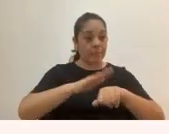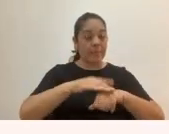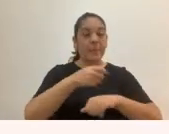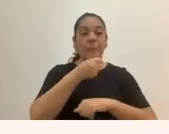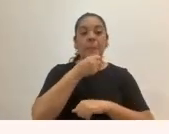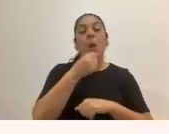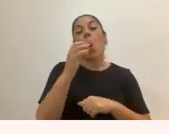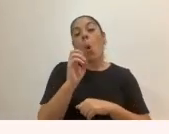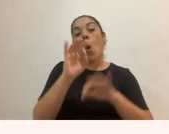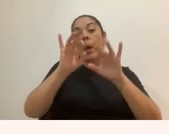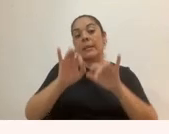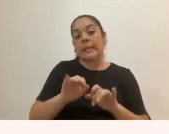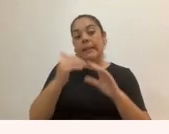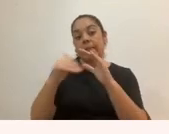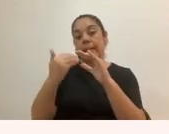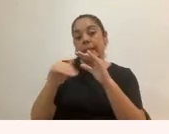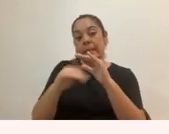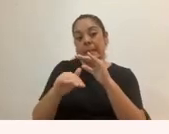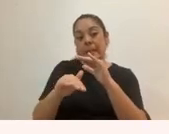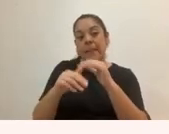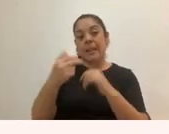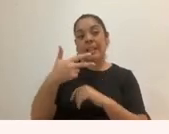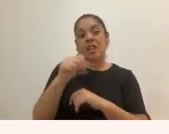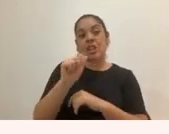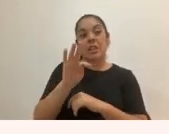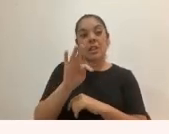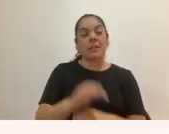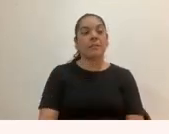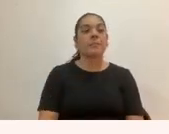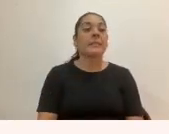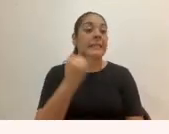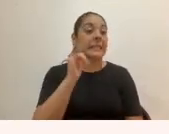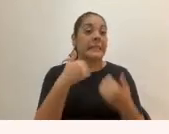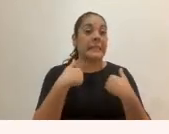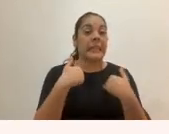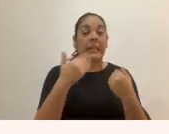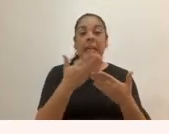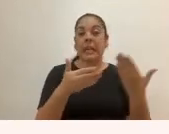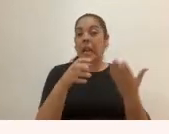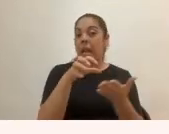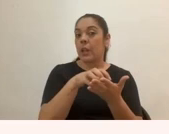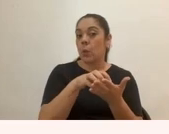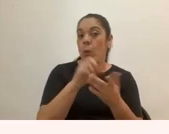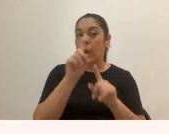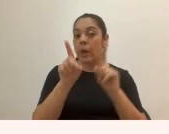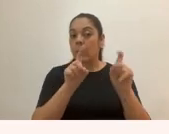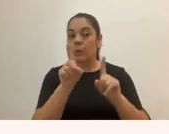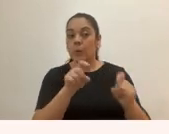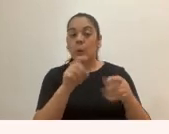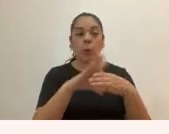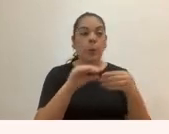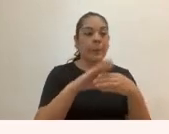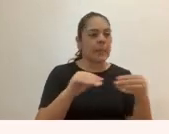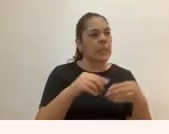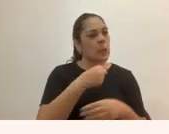pueden escribir por el por el chat si tienen alguna duda o consulta o comentario con mucho gusto los